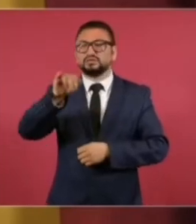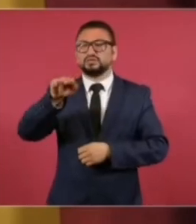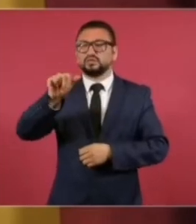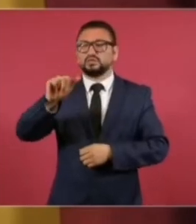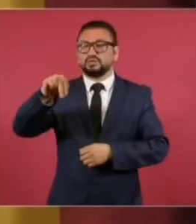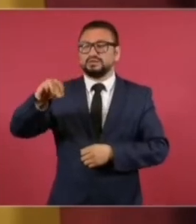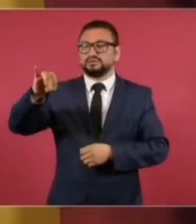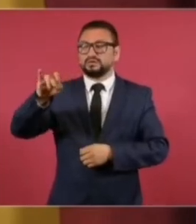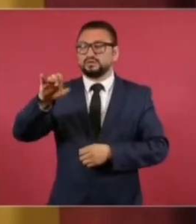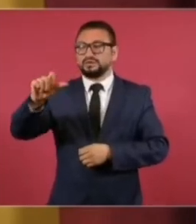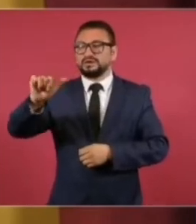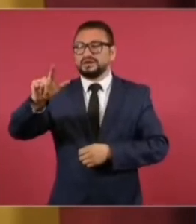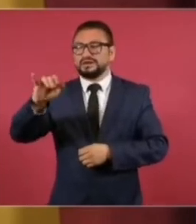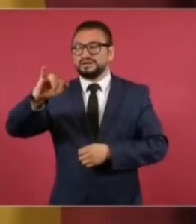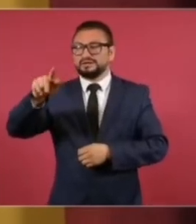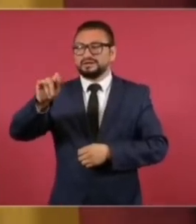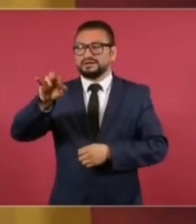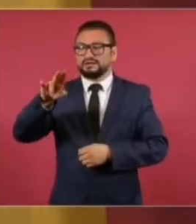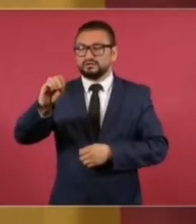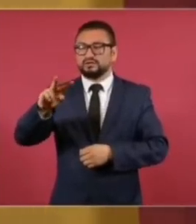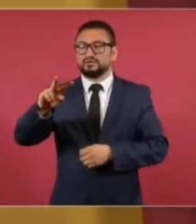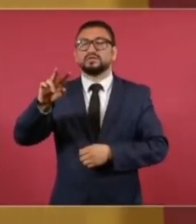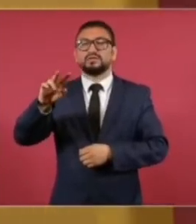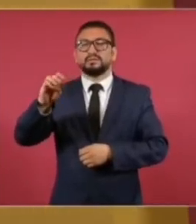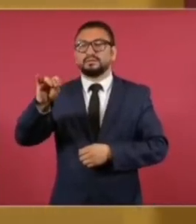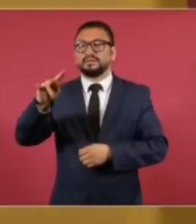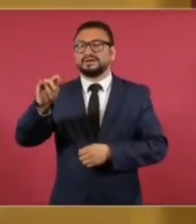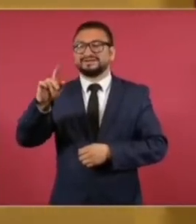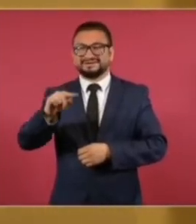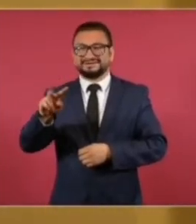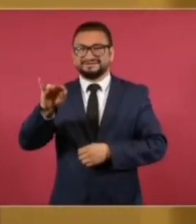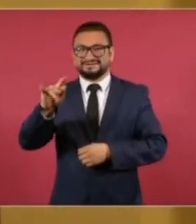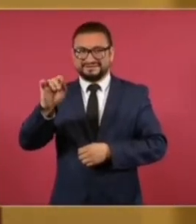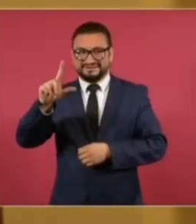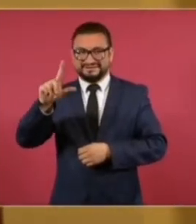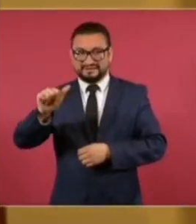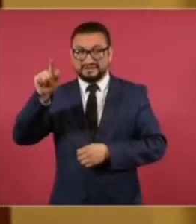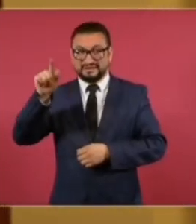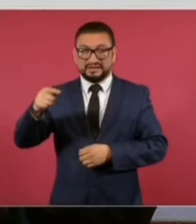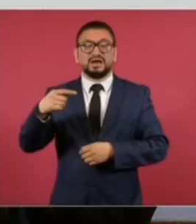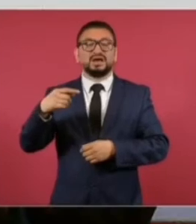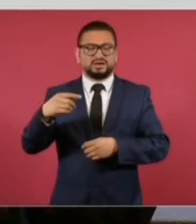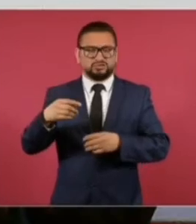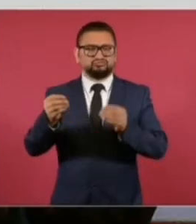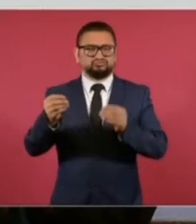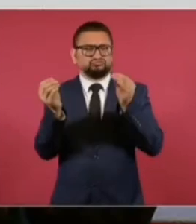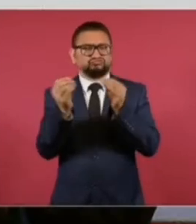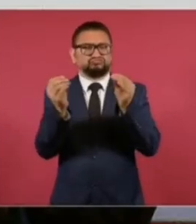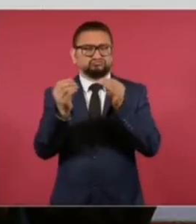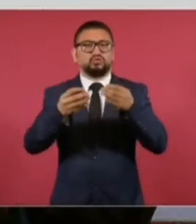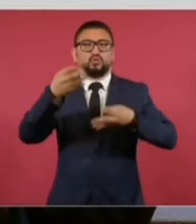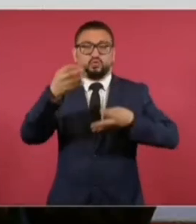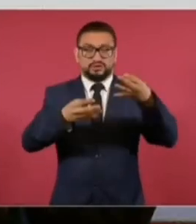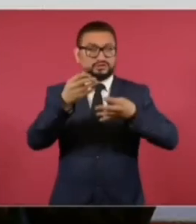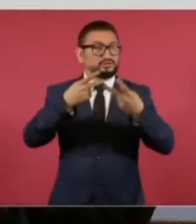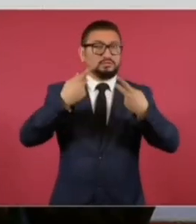Manuel Alejandro Martínez Vitela, estuvo en un juicio oral que fue público